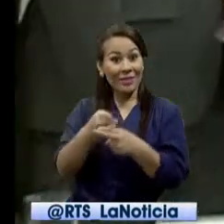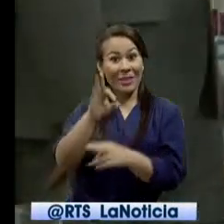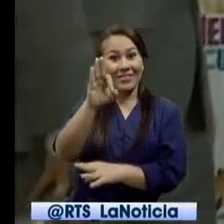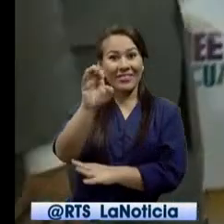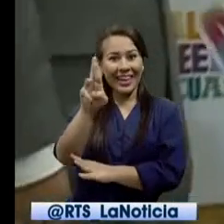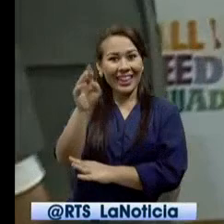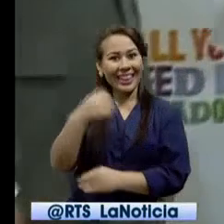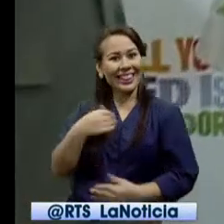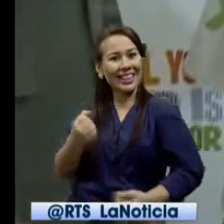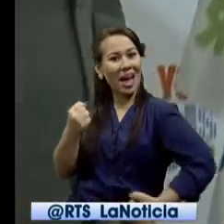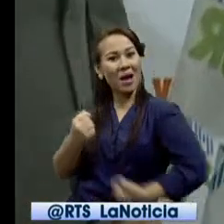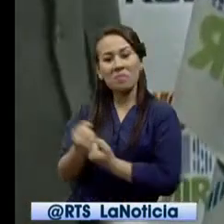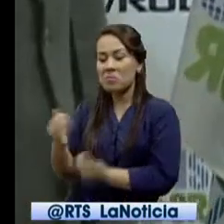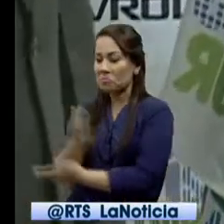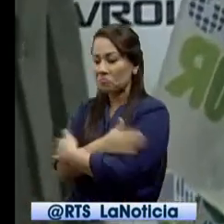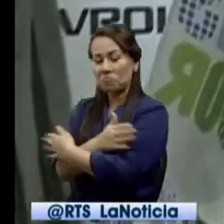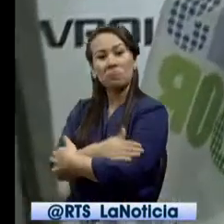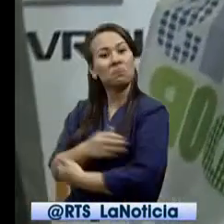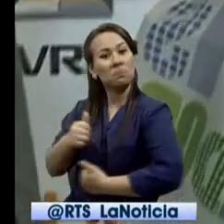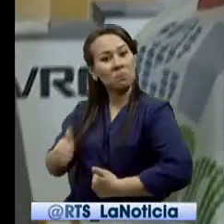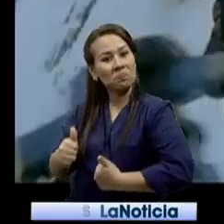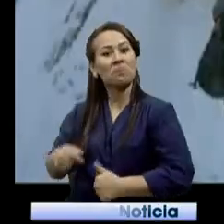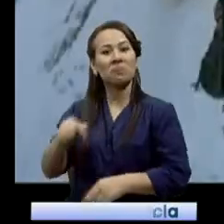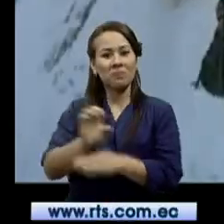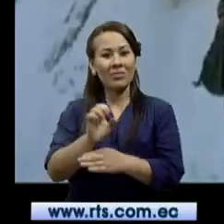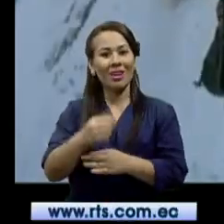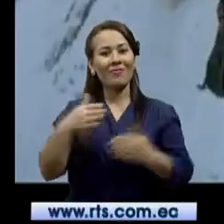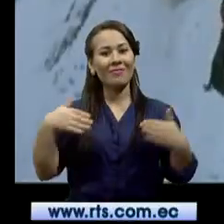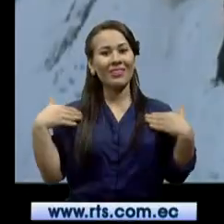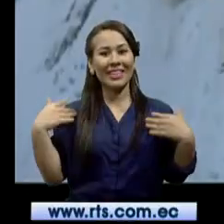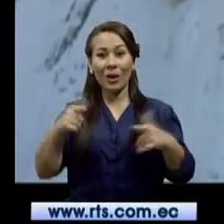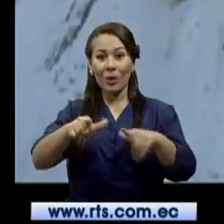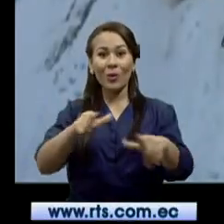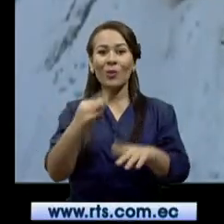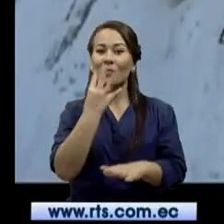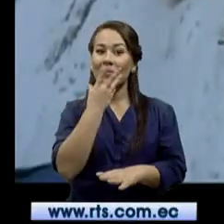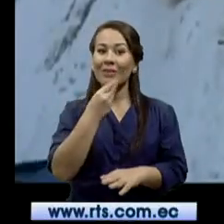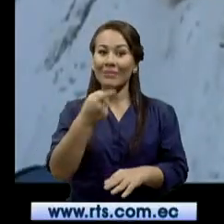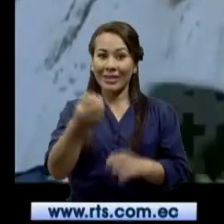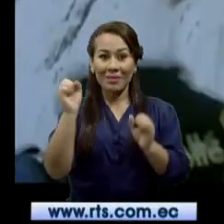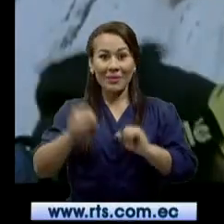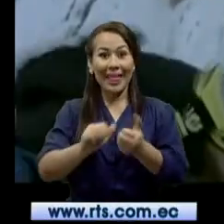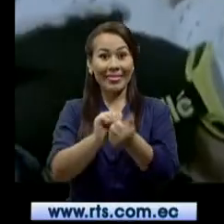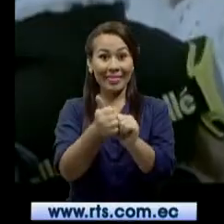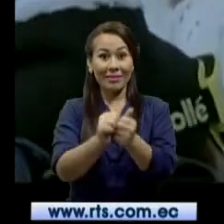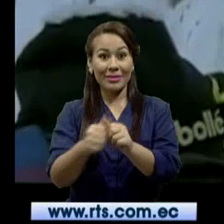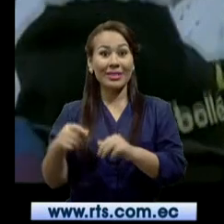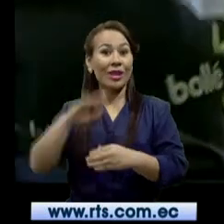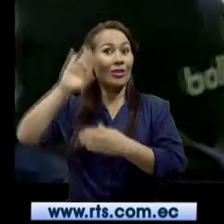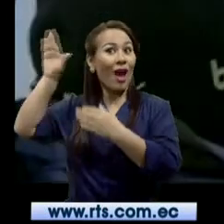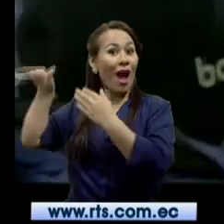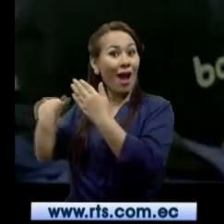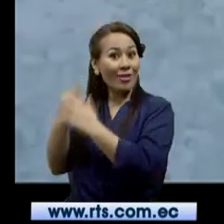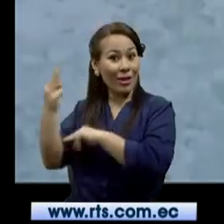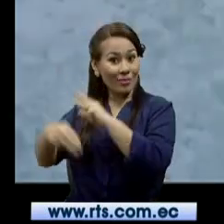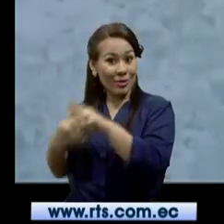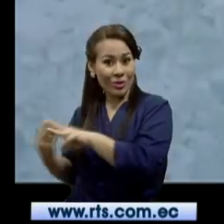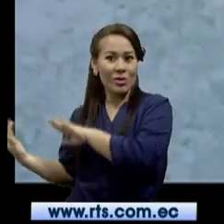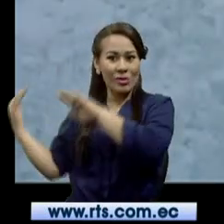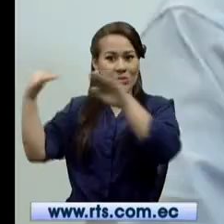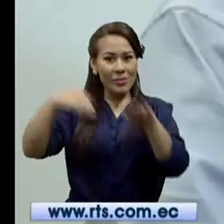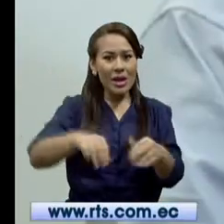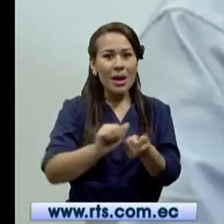apoya a este gran montañista y aseguró que el Ecuador ofrece sitios maravillosos para que deportistas de todo el mundo puedan